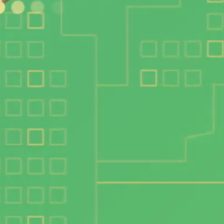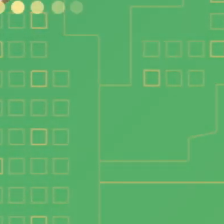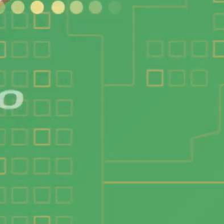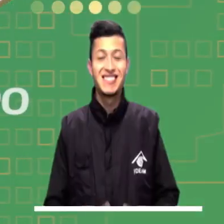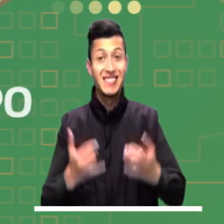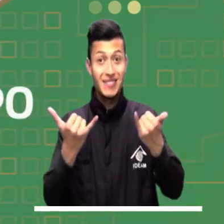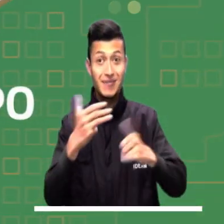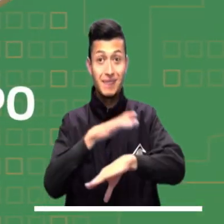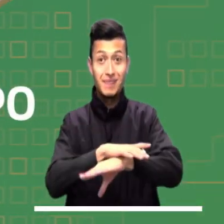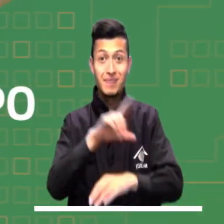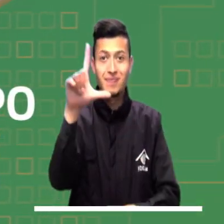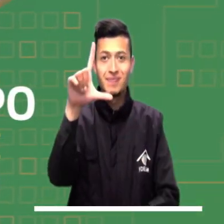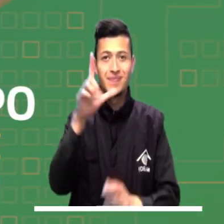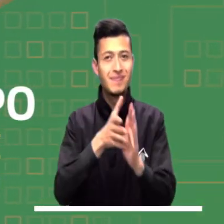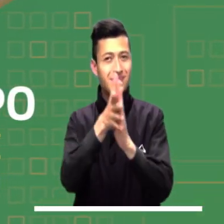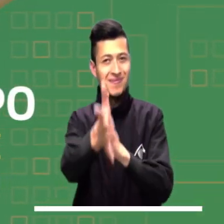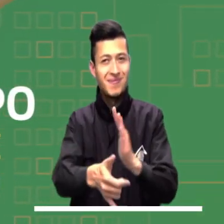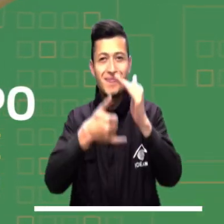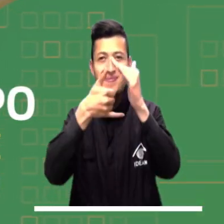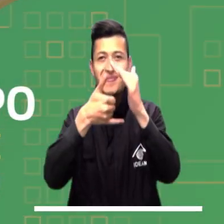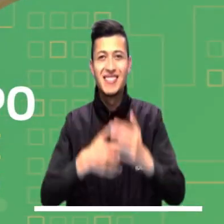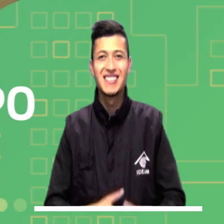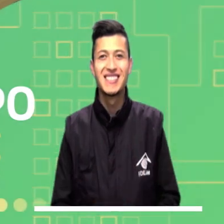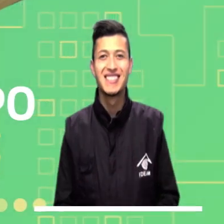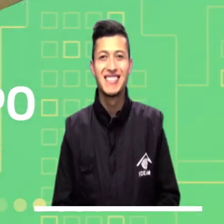Prognóstico del tiempo para la tarde de hoy lunes.